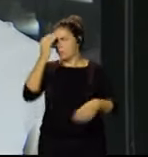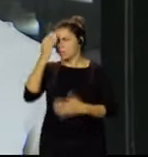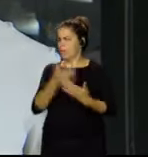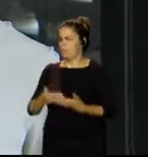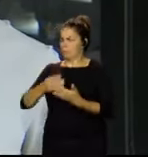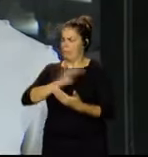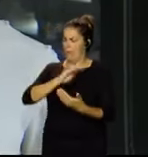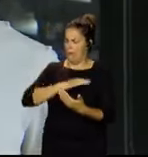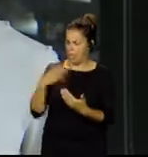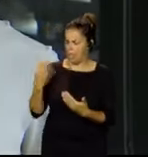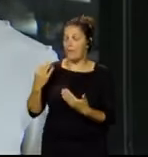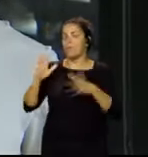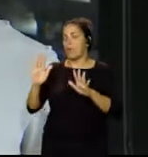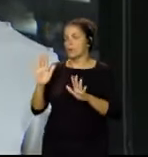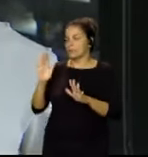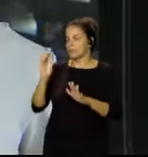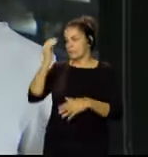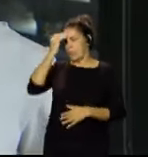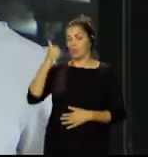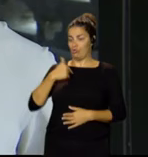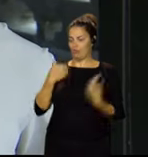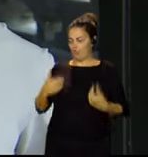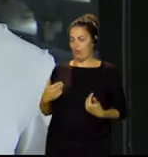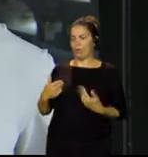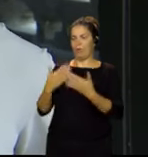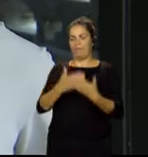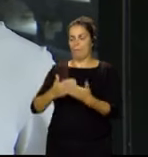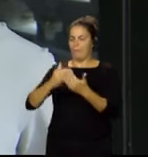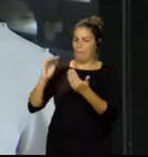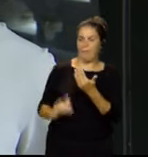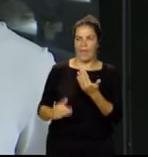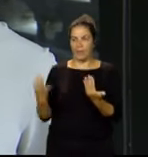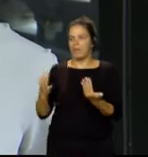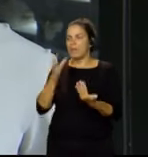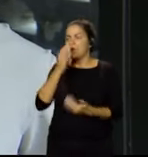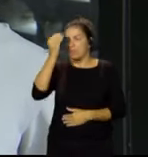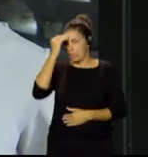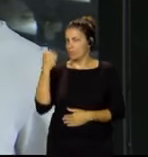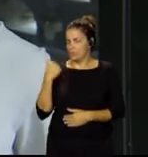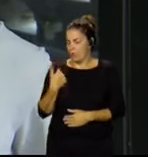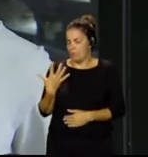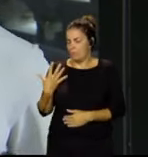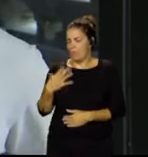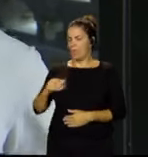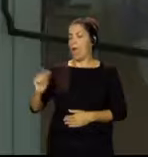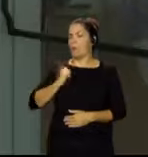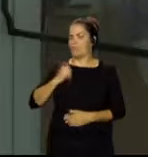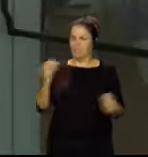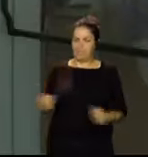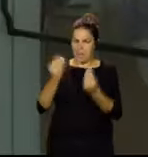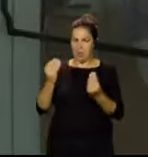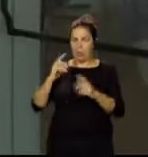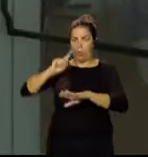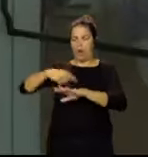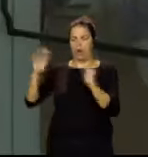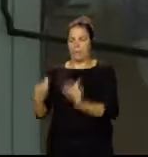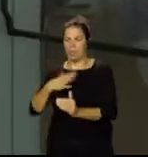pero es verdad que bajo mi punto de vista yo debería estudiar menos, porque creo que podría ser mucho más efectivo y estar menos horas. Diría